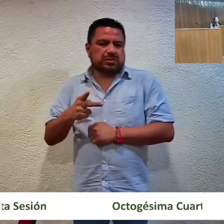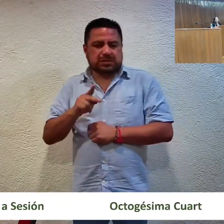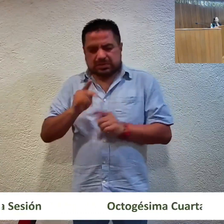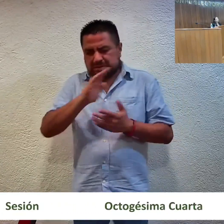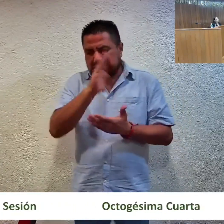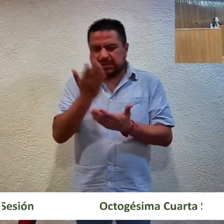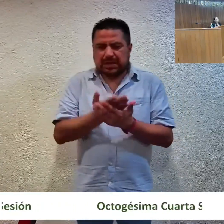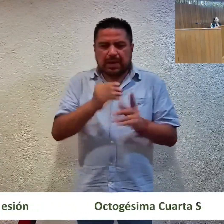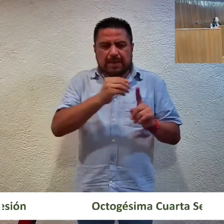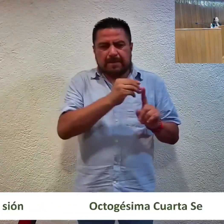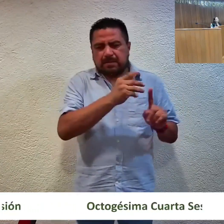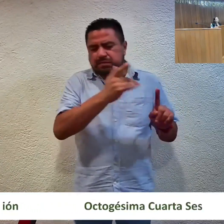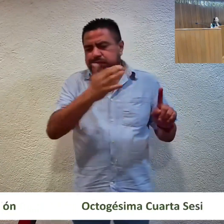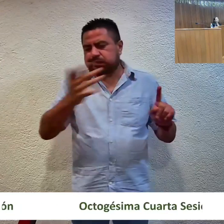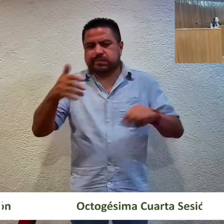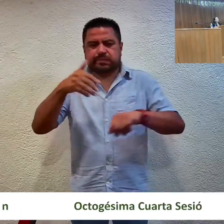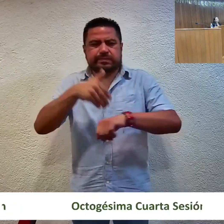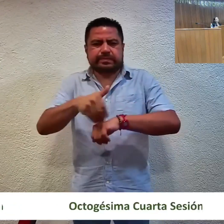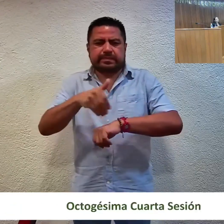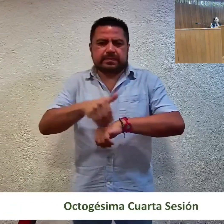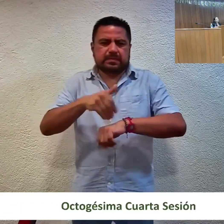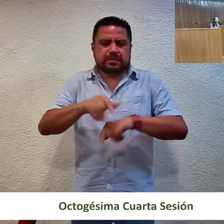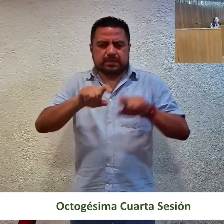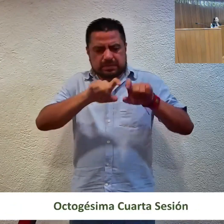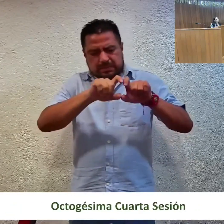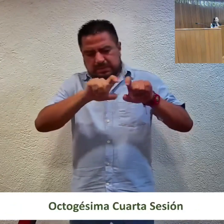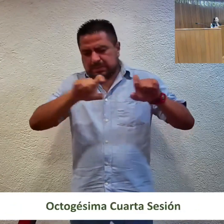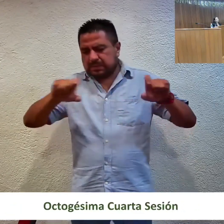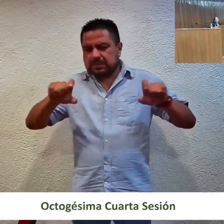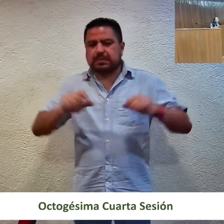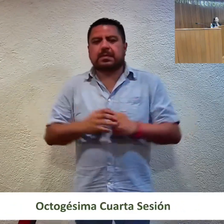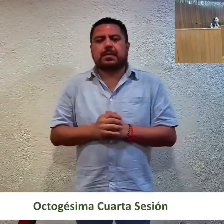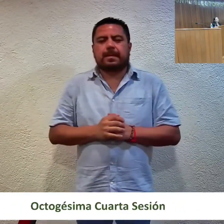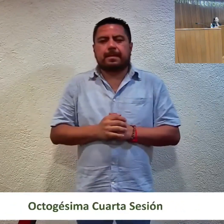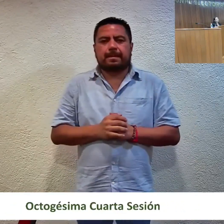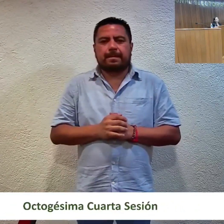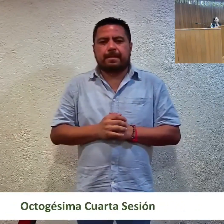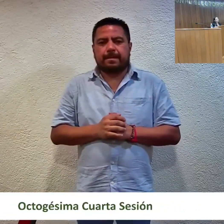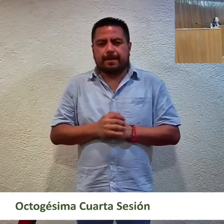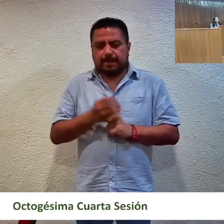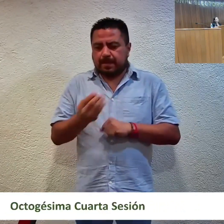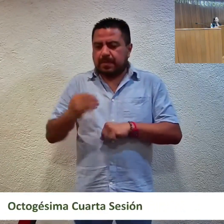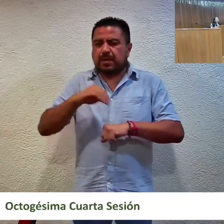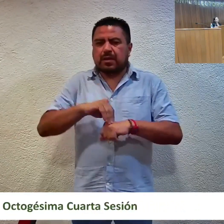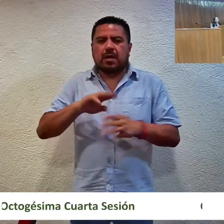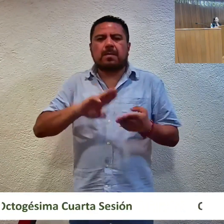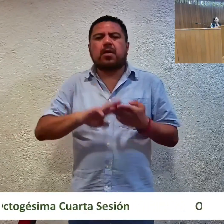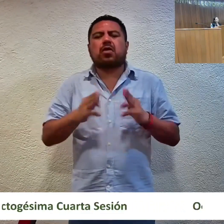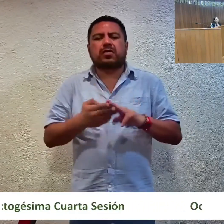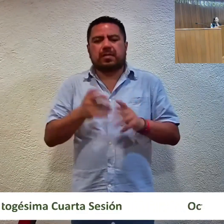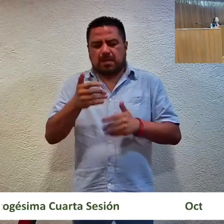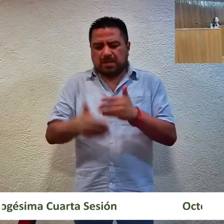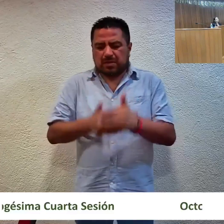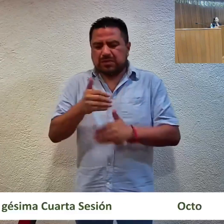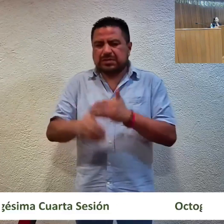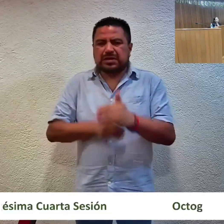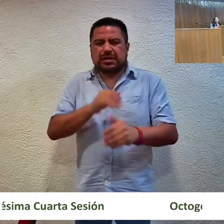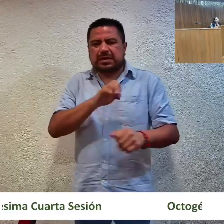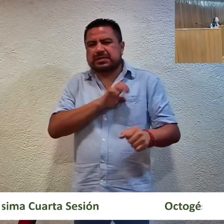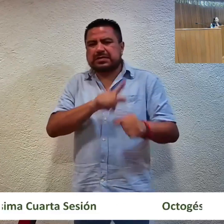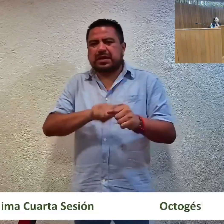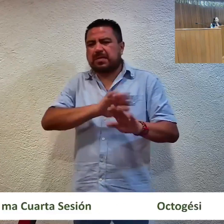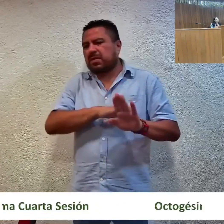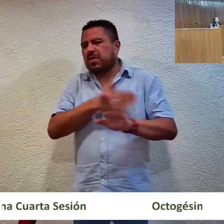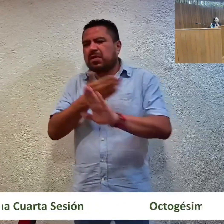-PVPG-006-2024, integrado con motivo del procedimiento en materia de violencia